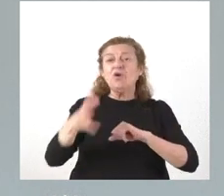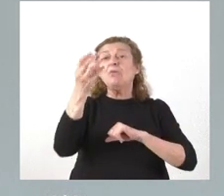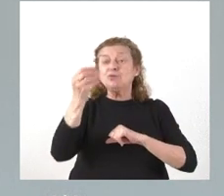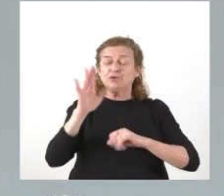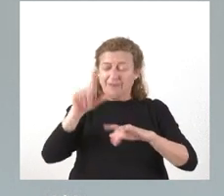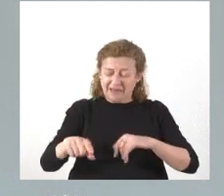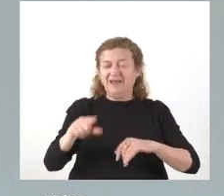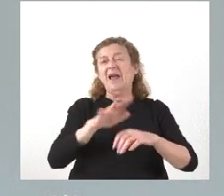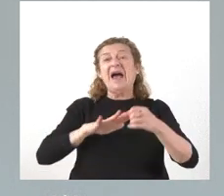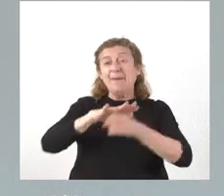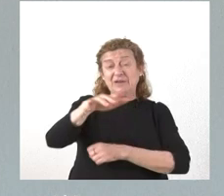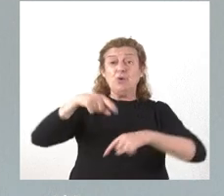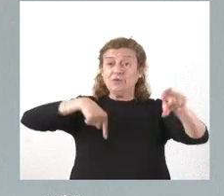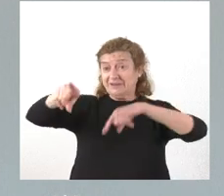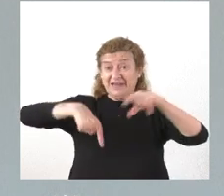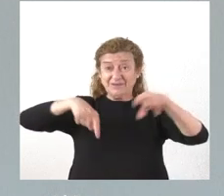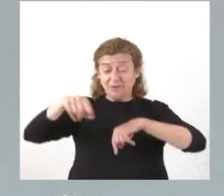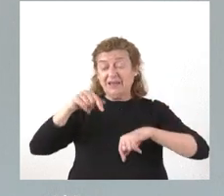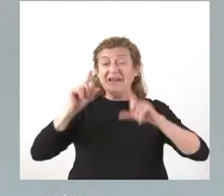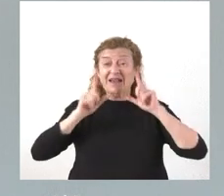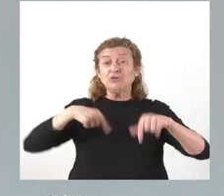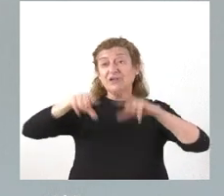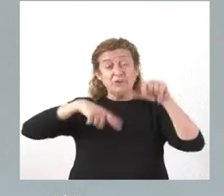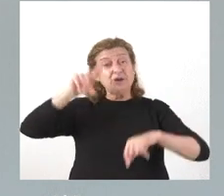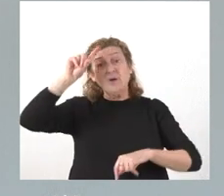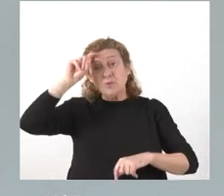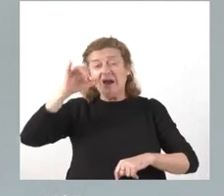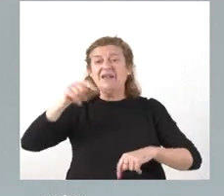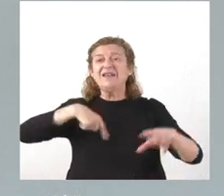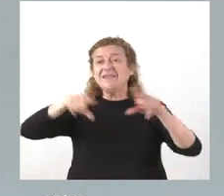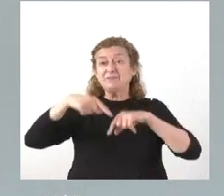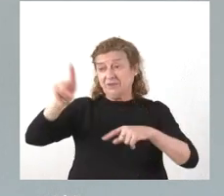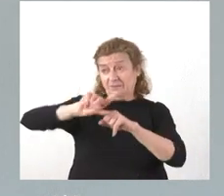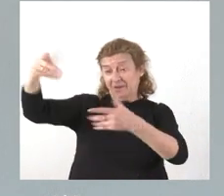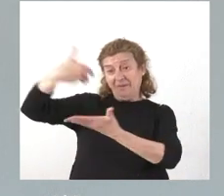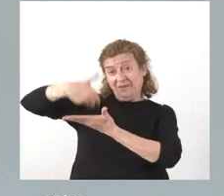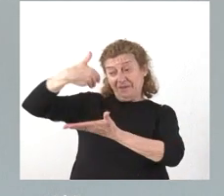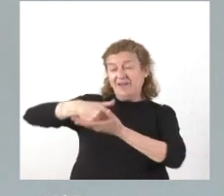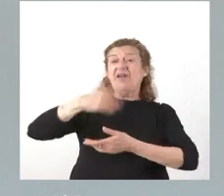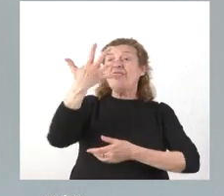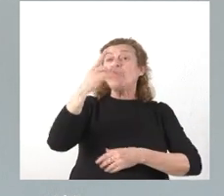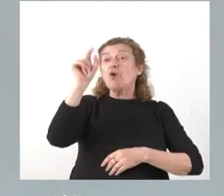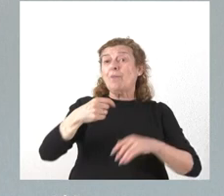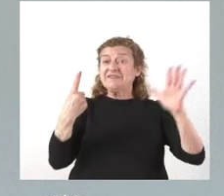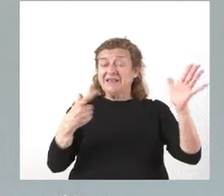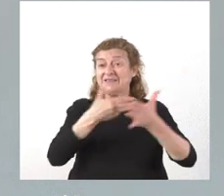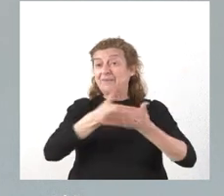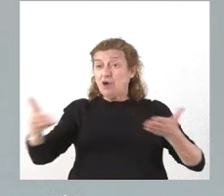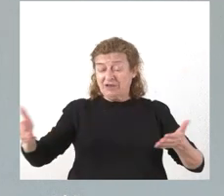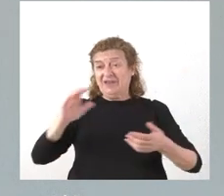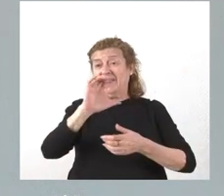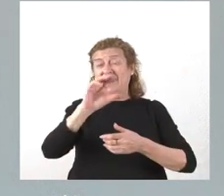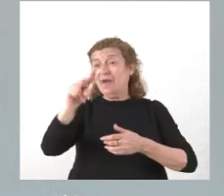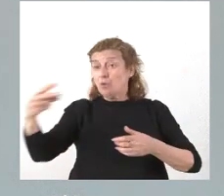del transporte, en este caso en el transporte rural y en el transporte a la demanda, 5,6 millones de euros y algunos